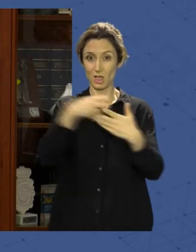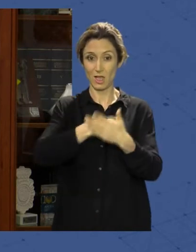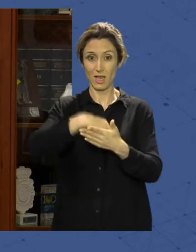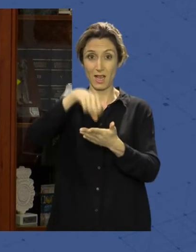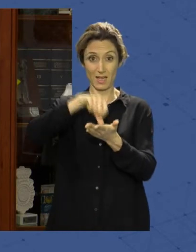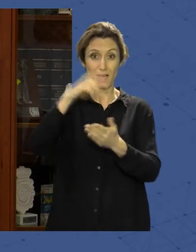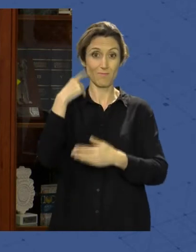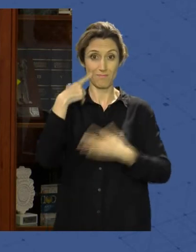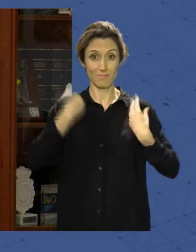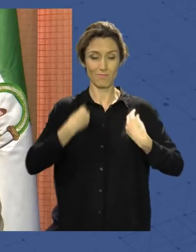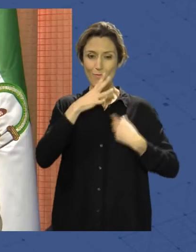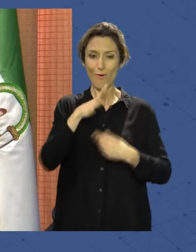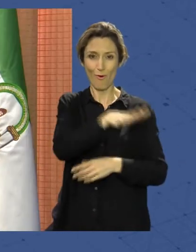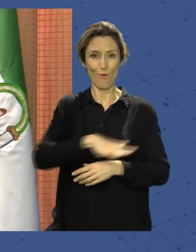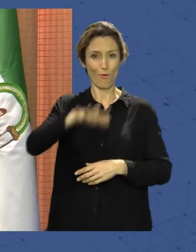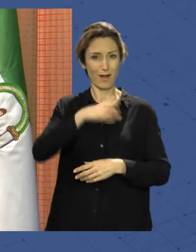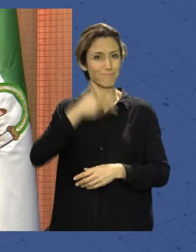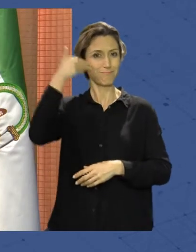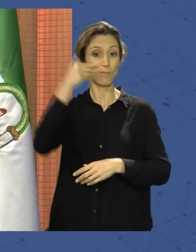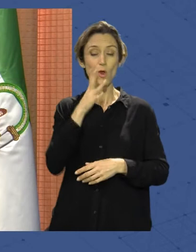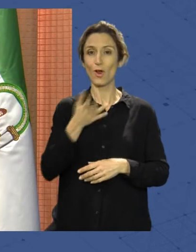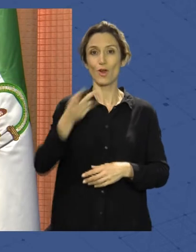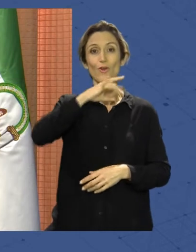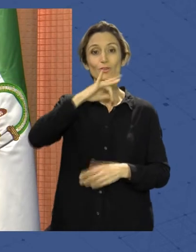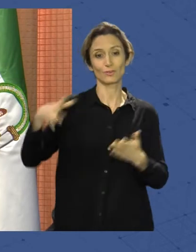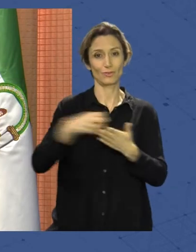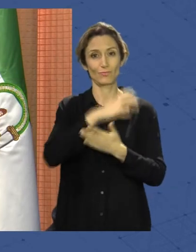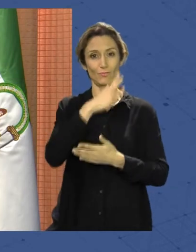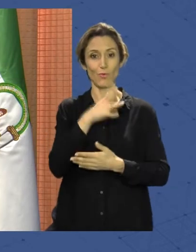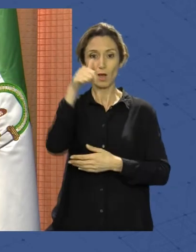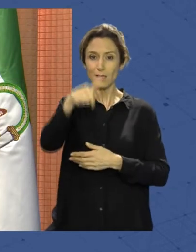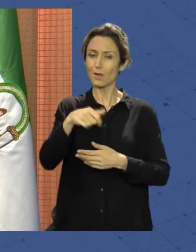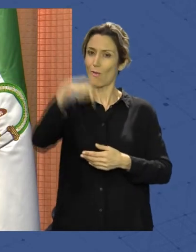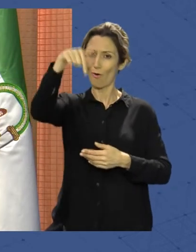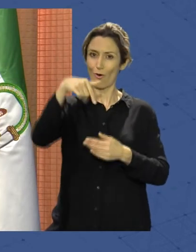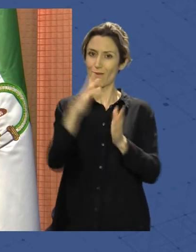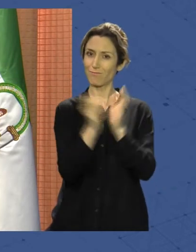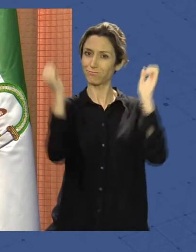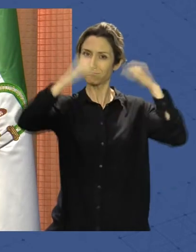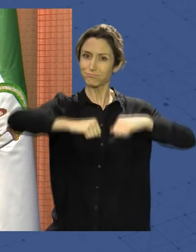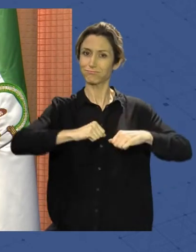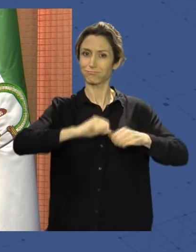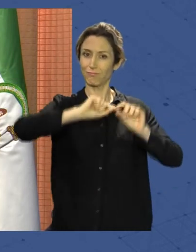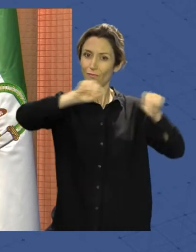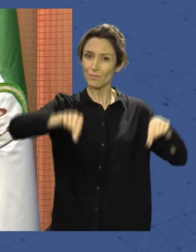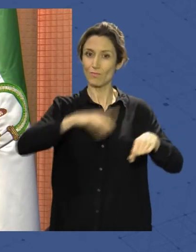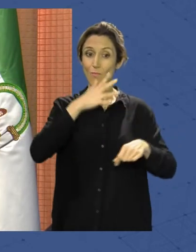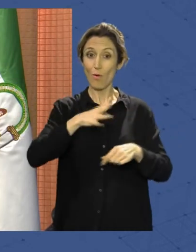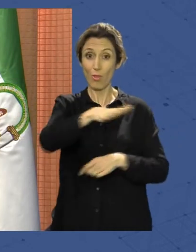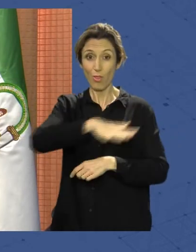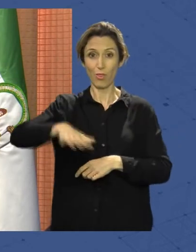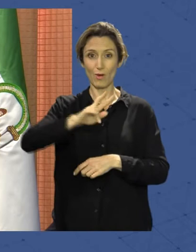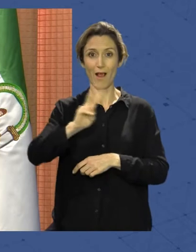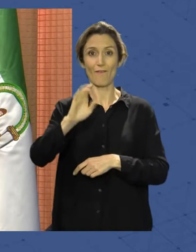privilegiado. Pues estamos muy contentos de poder plasmarlo hoy, negro sobre blanco, y que la vega de acá, esa